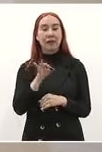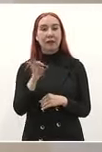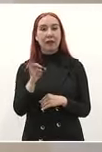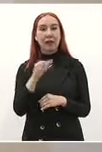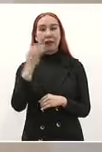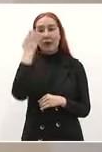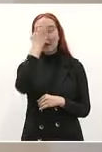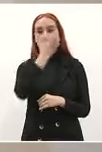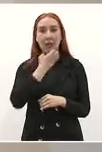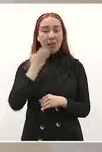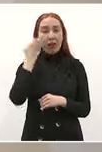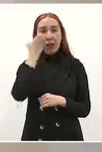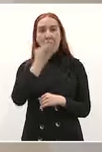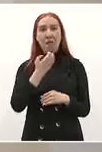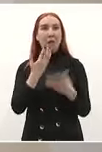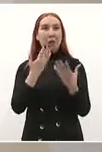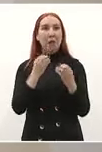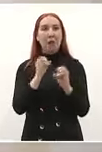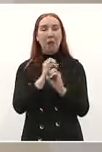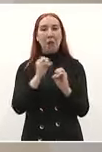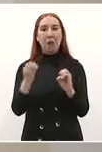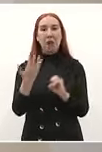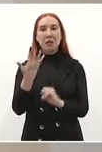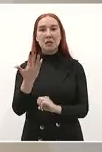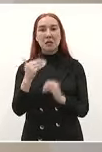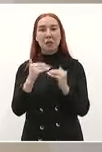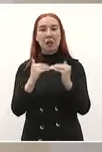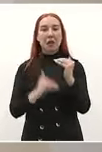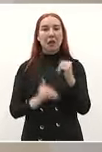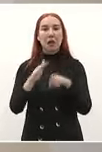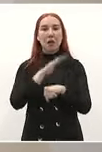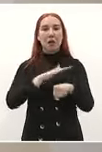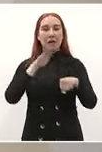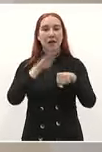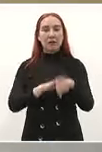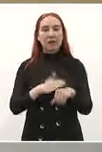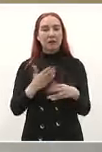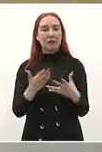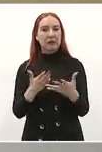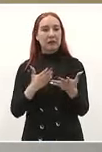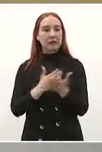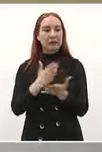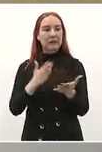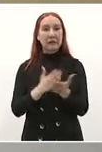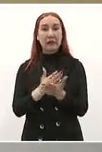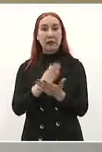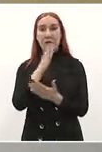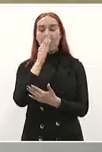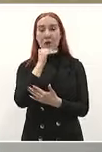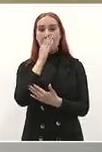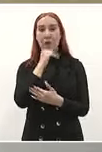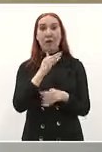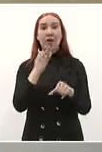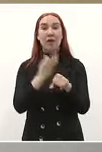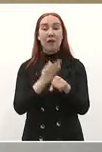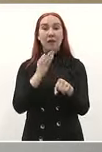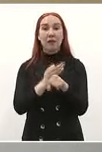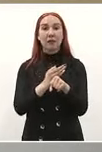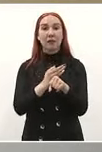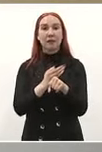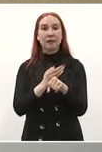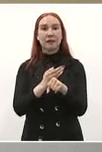a muchos que querían estudiar y el resultado es que ahora México no tiene los médicos